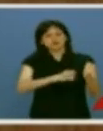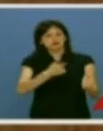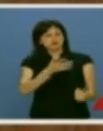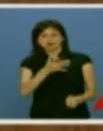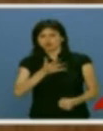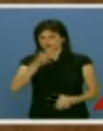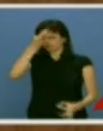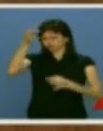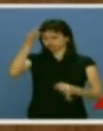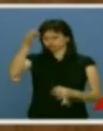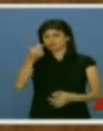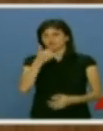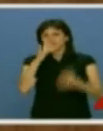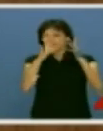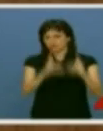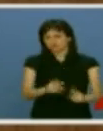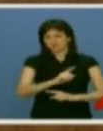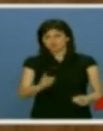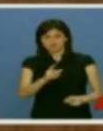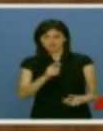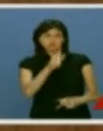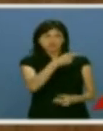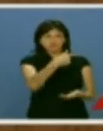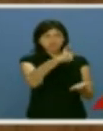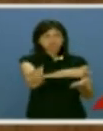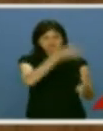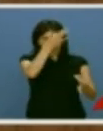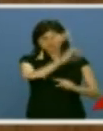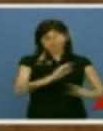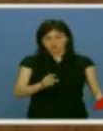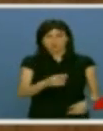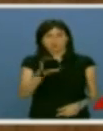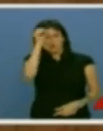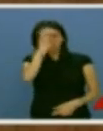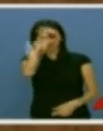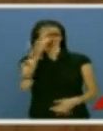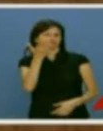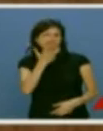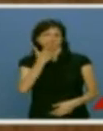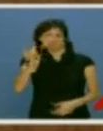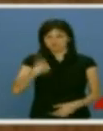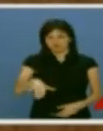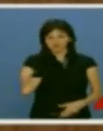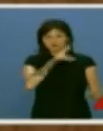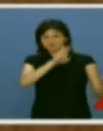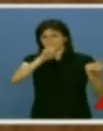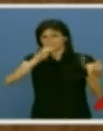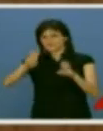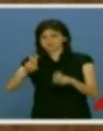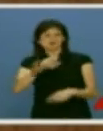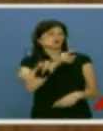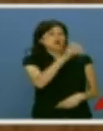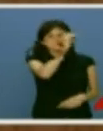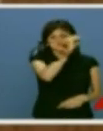en el recuento y por eso tampoco se los dijo a Nuestras posiciones son conocidas sobre todos estos asuntos, la suya